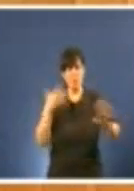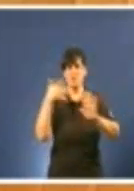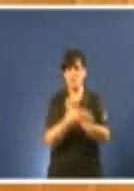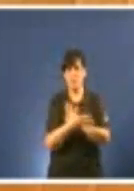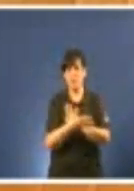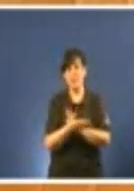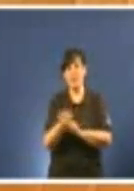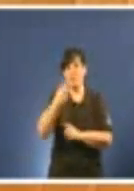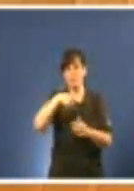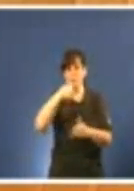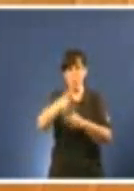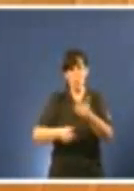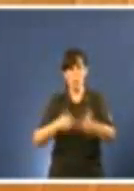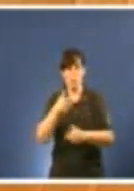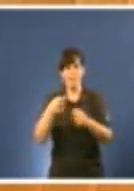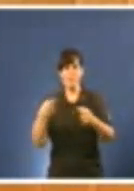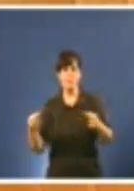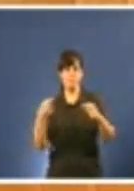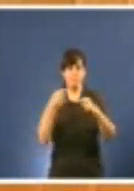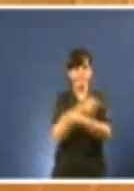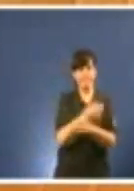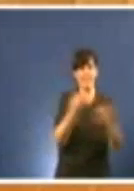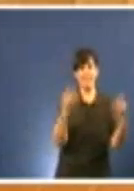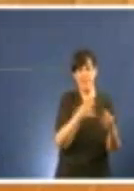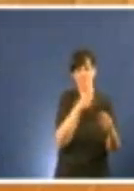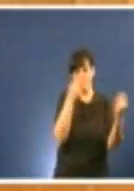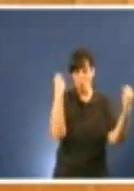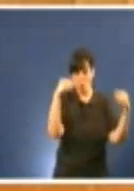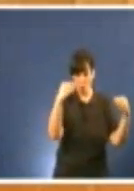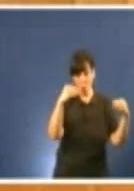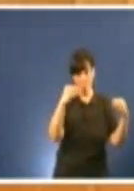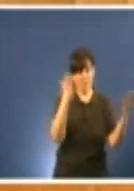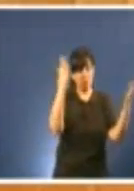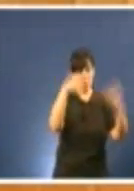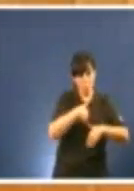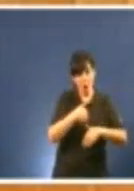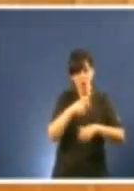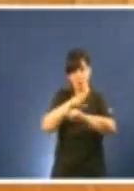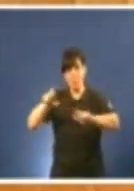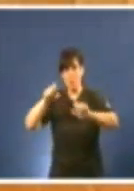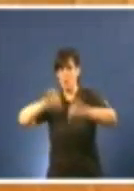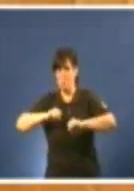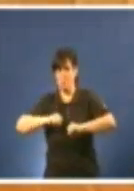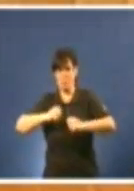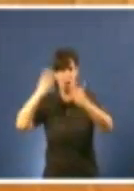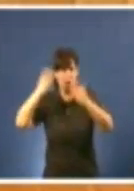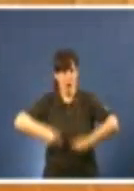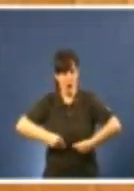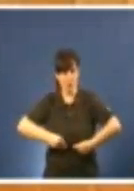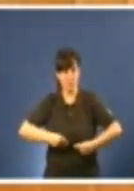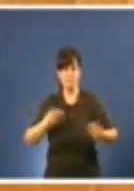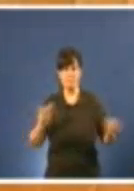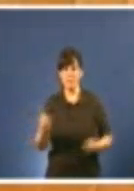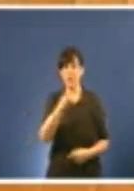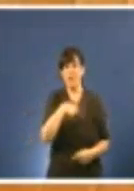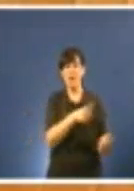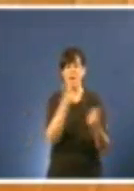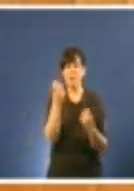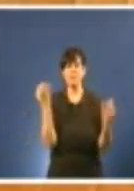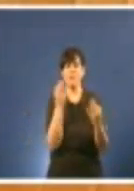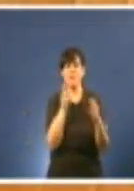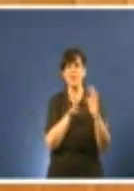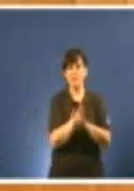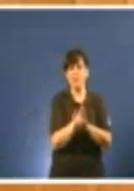proceso de falta de mocidade e de exceso de maiores en Galiza. Se necesitan moitos recursos, inversións en